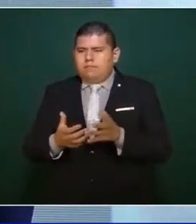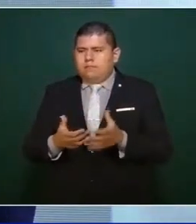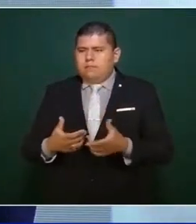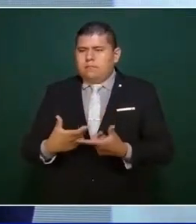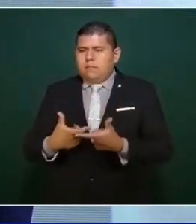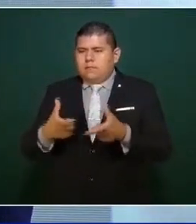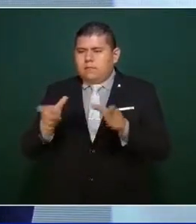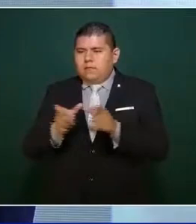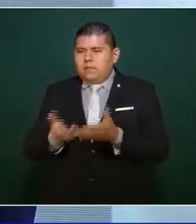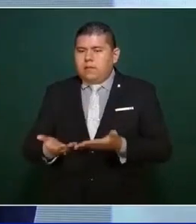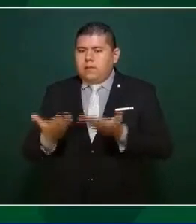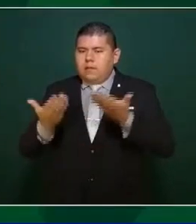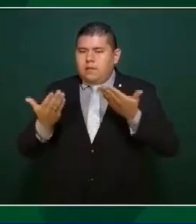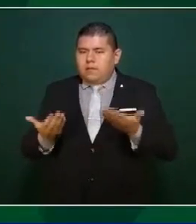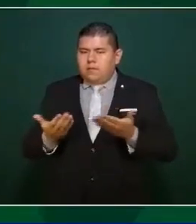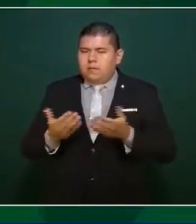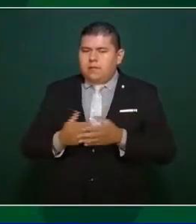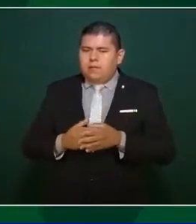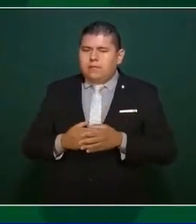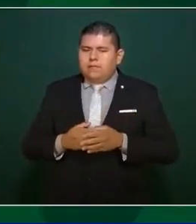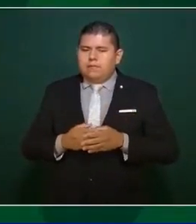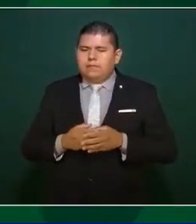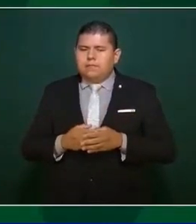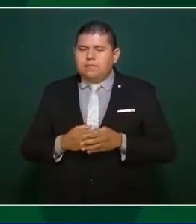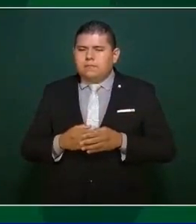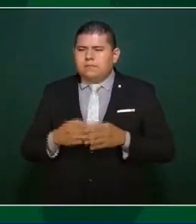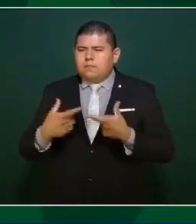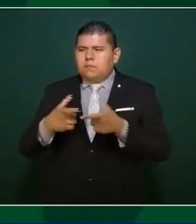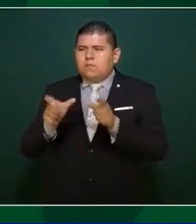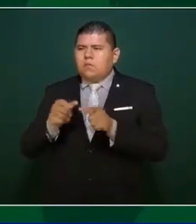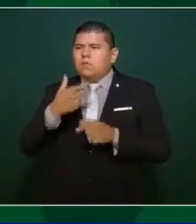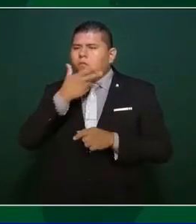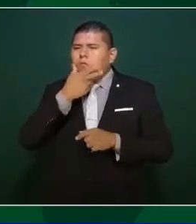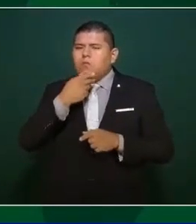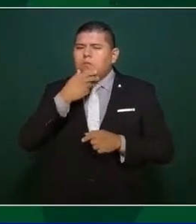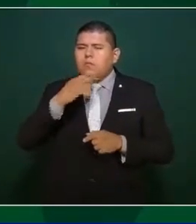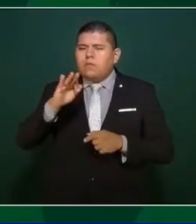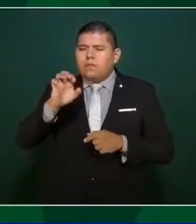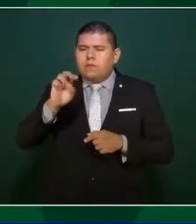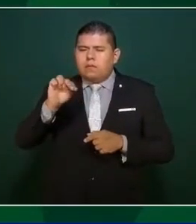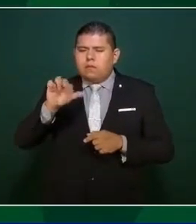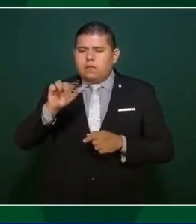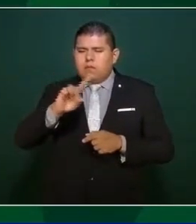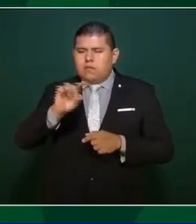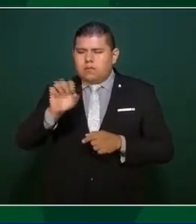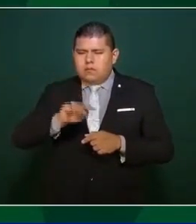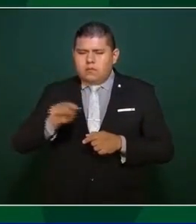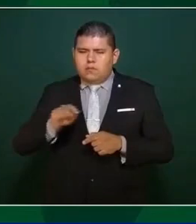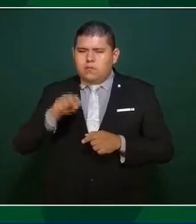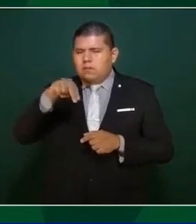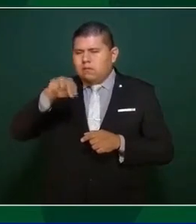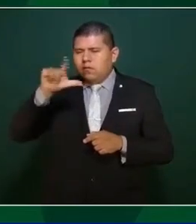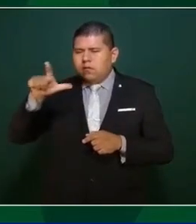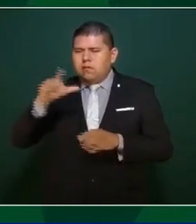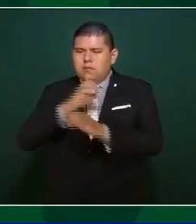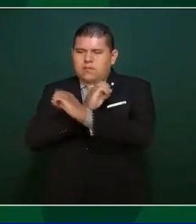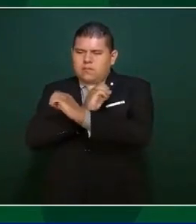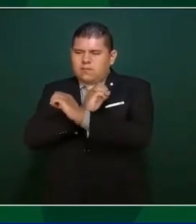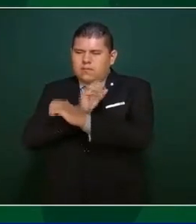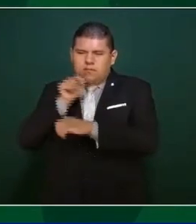intereses, porque tienen que ver con el señor Fernández de Nuevo León, de los OXXO,